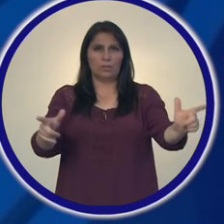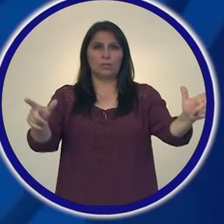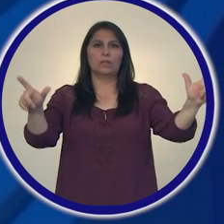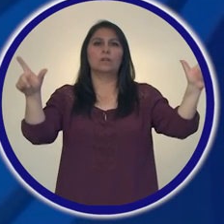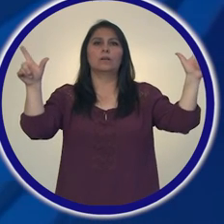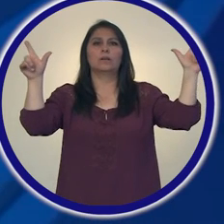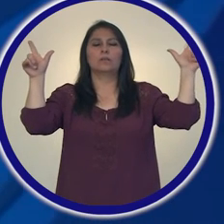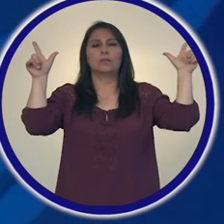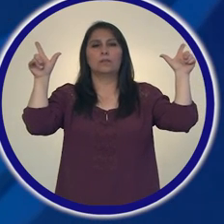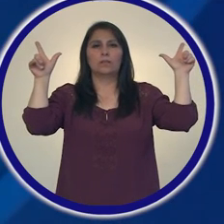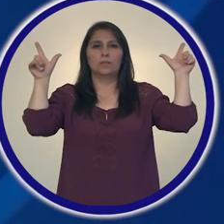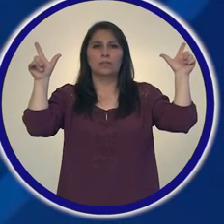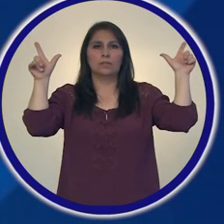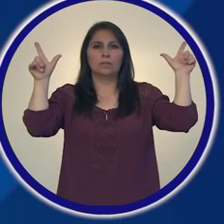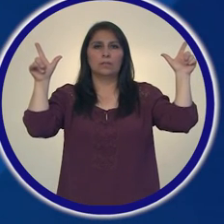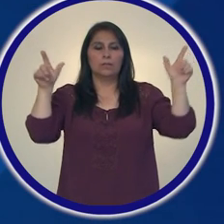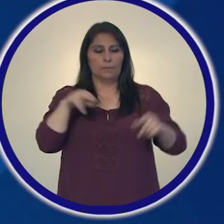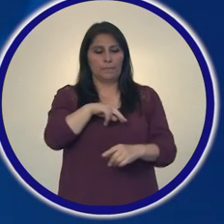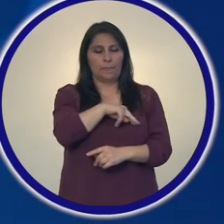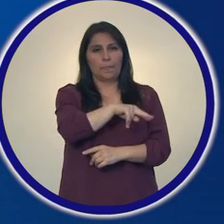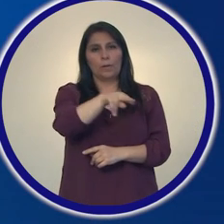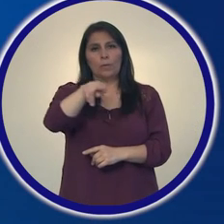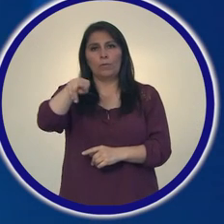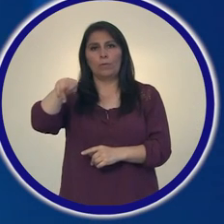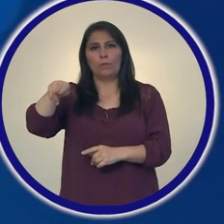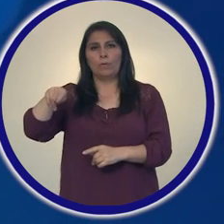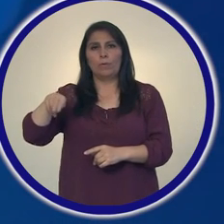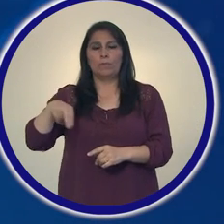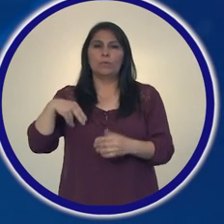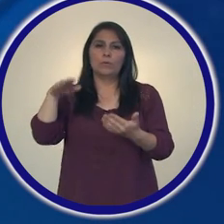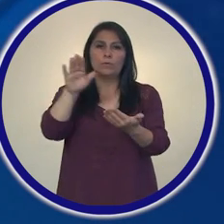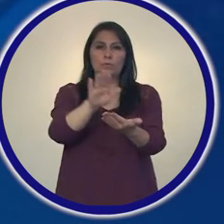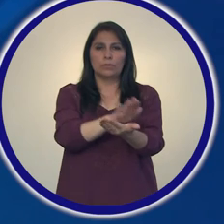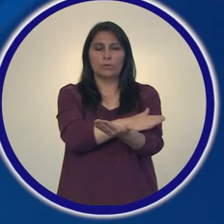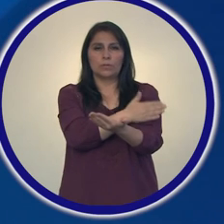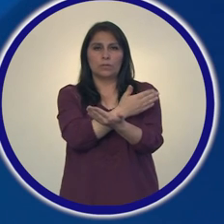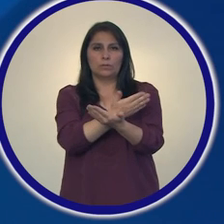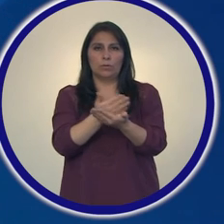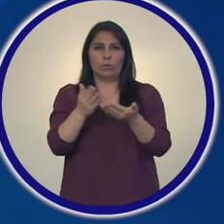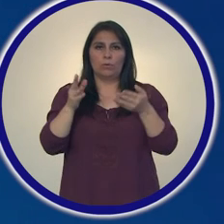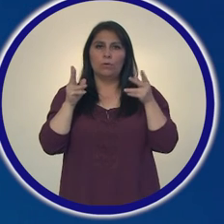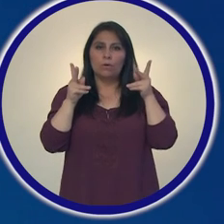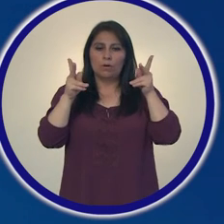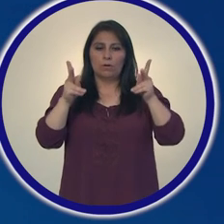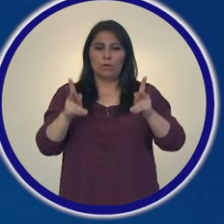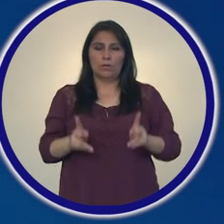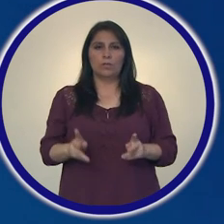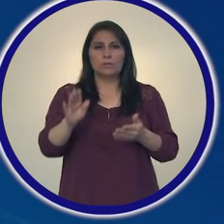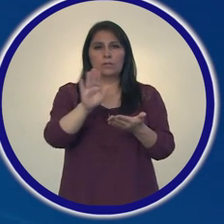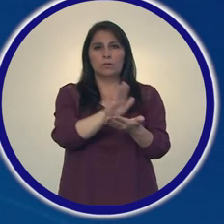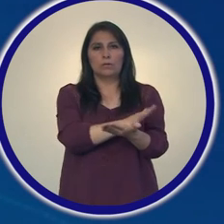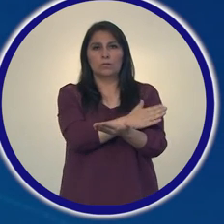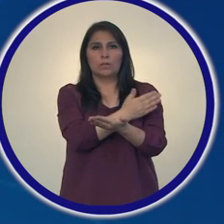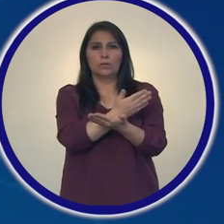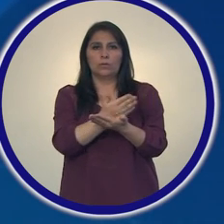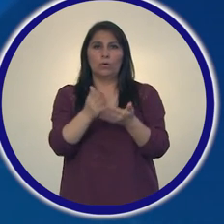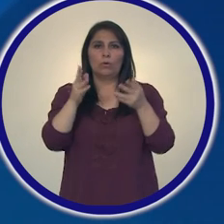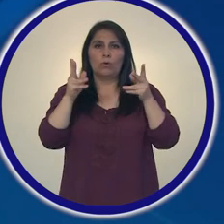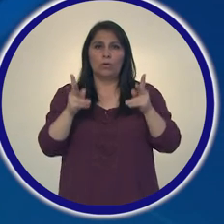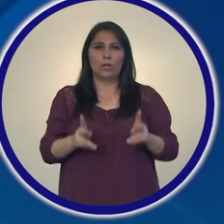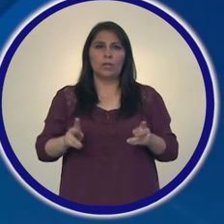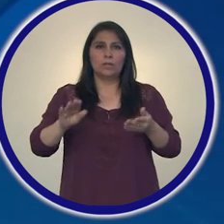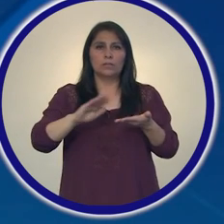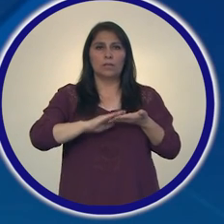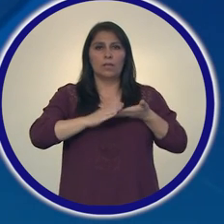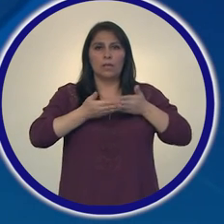libertad, somos los cantores, los